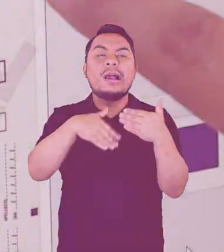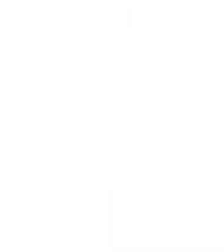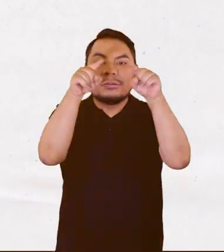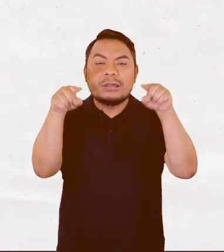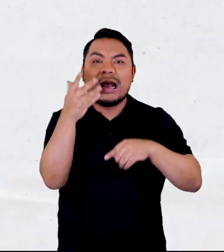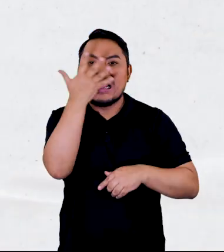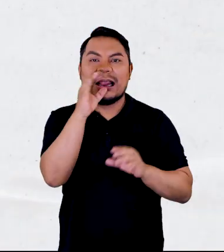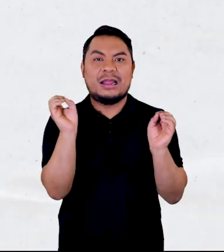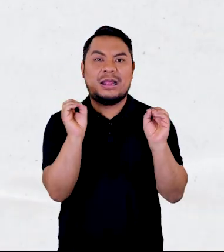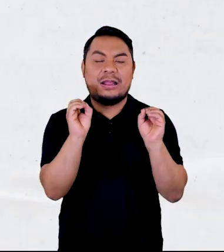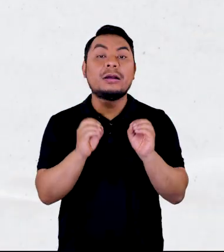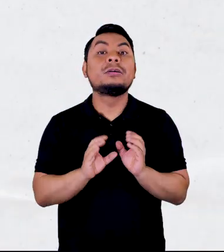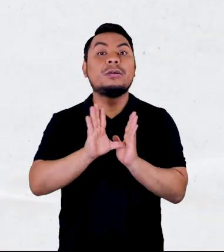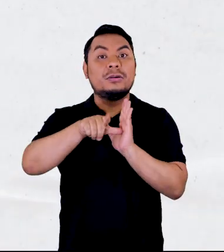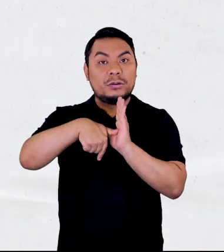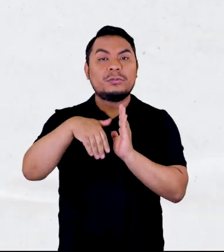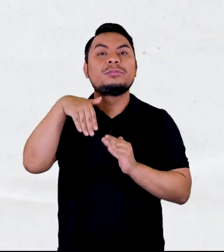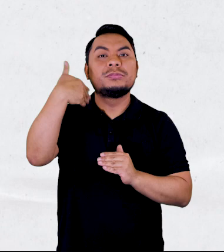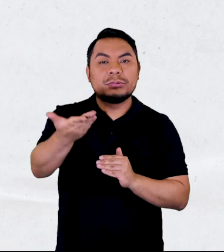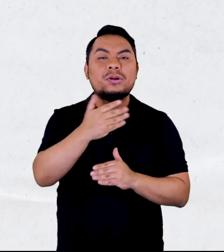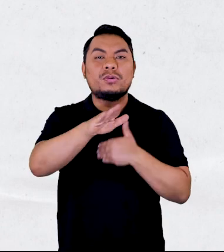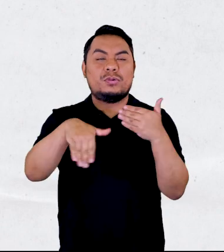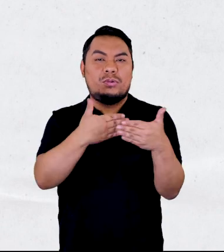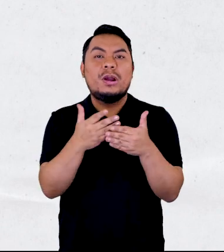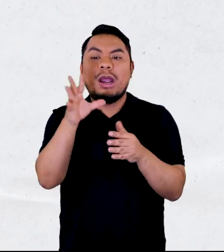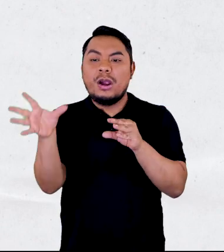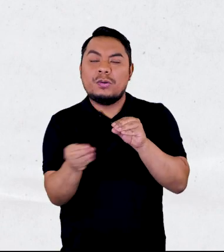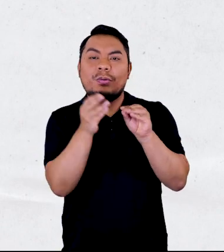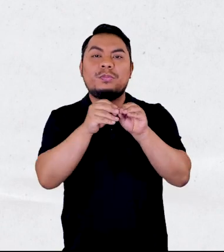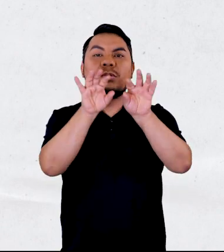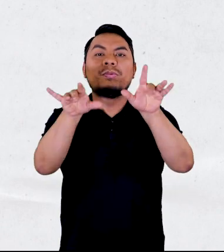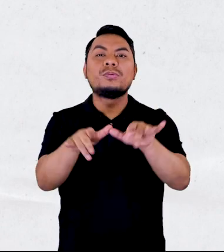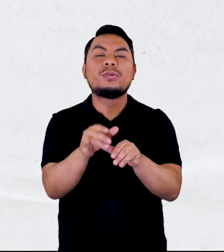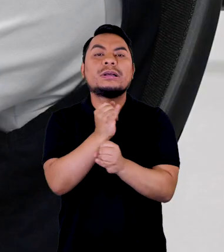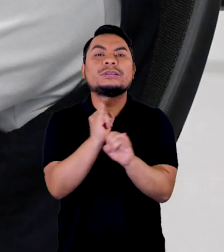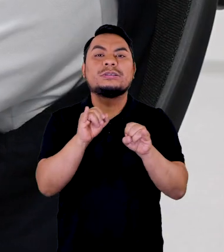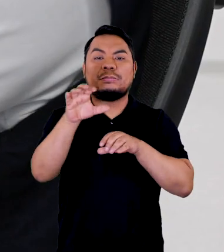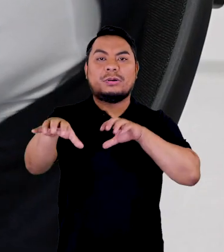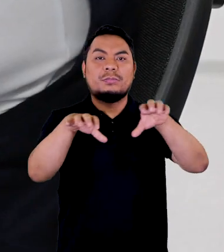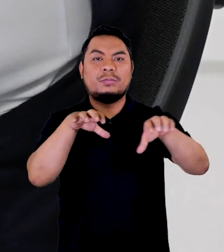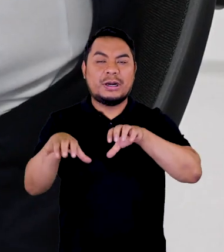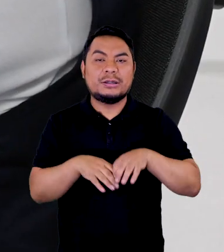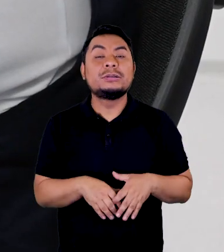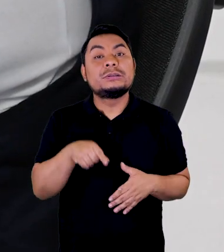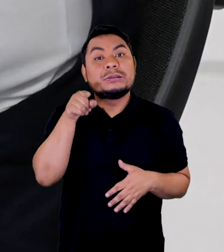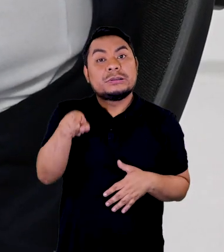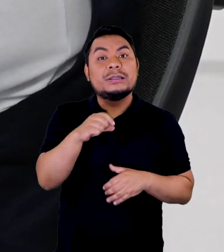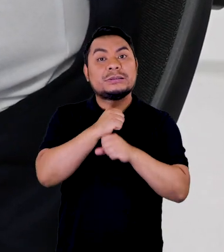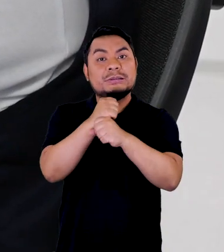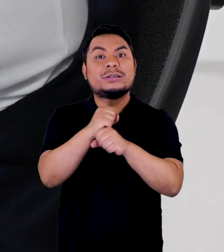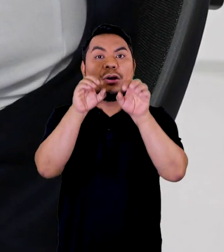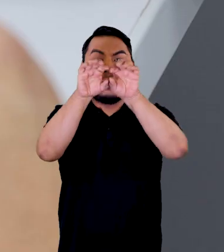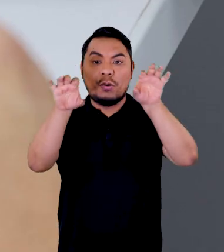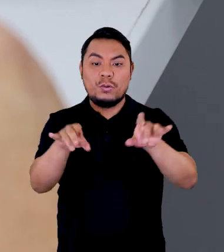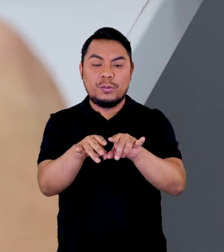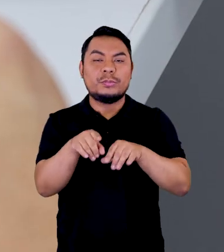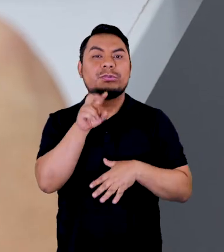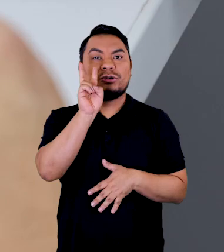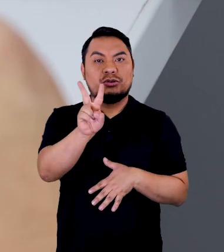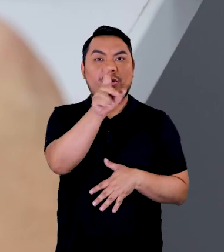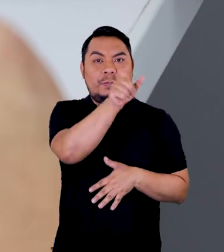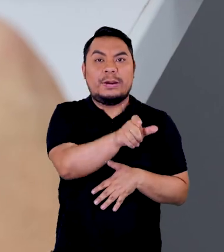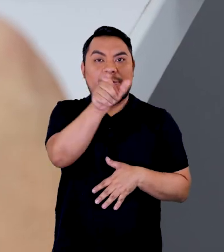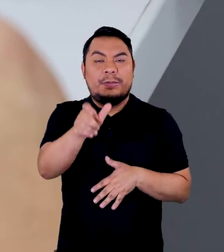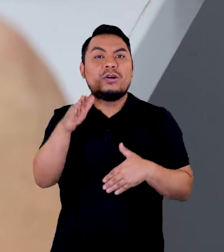negros. Posteriormente, se ejecutan los procesos de digitación independientes entre sí. Es decir, que en el sistema de cómputo, dos